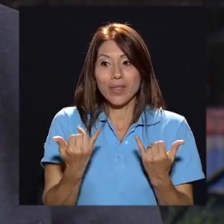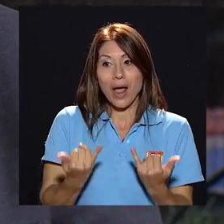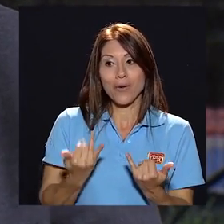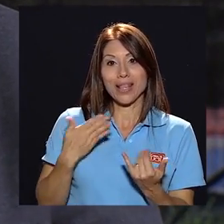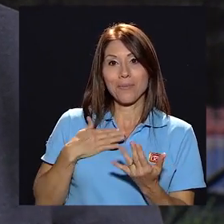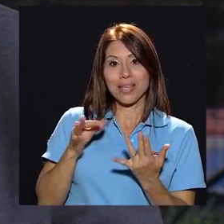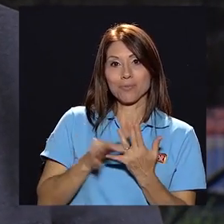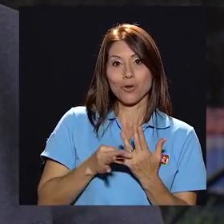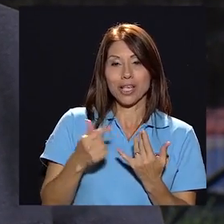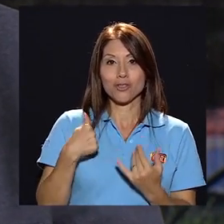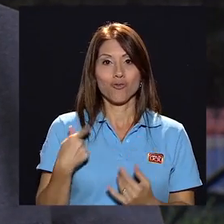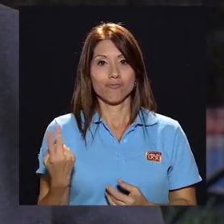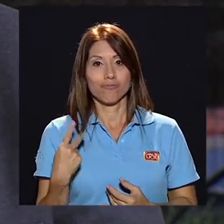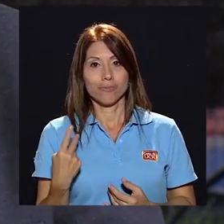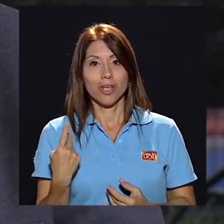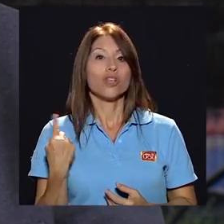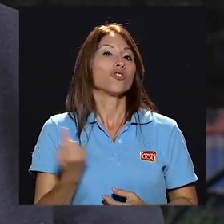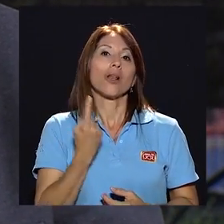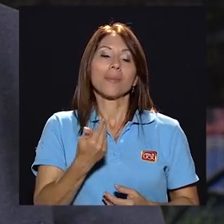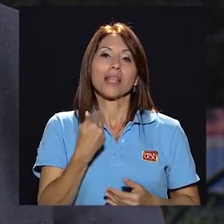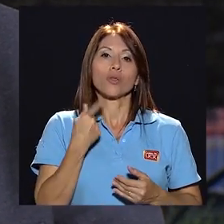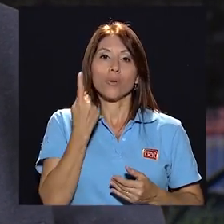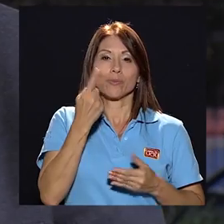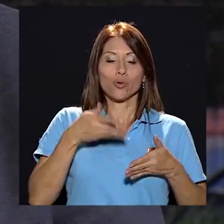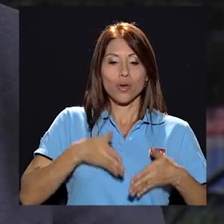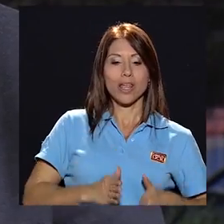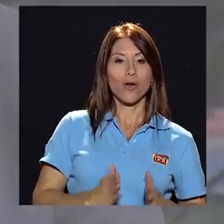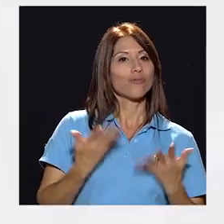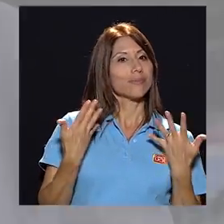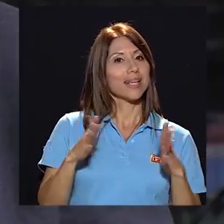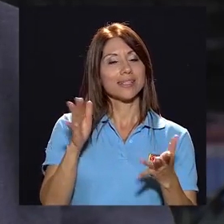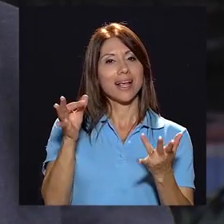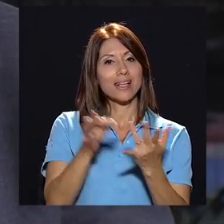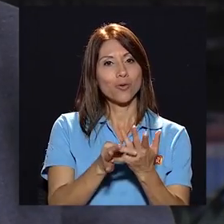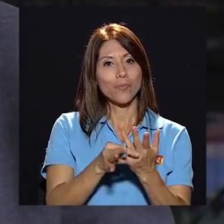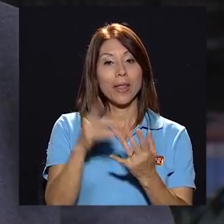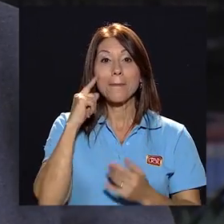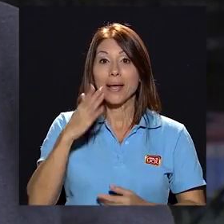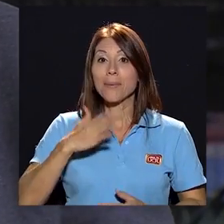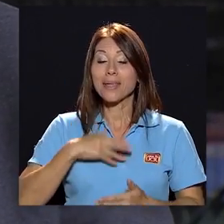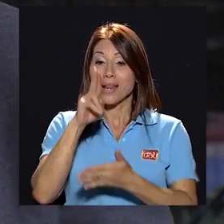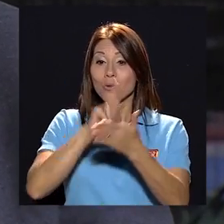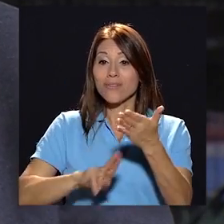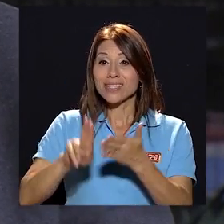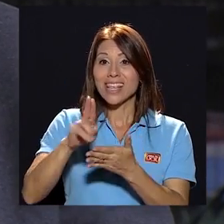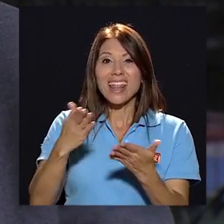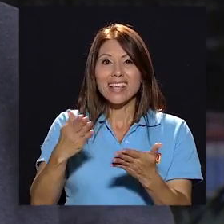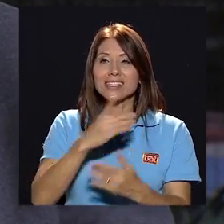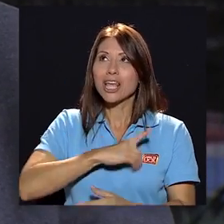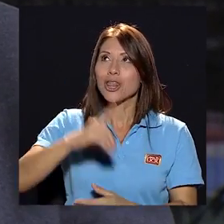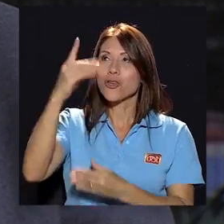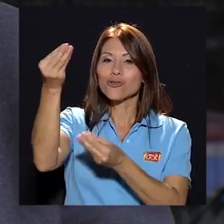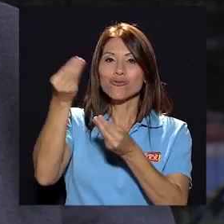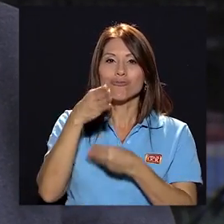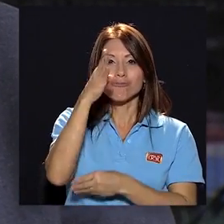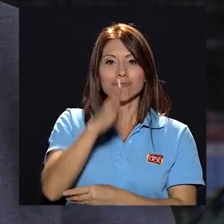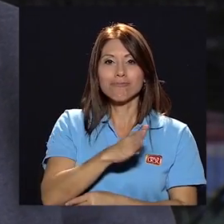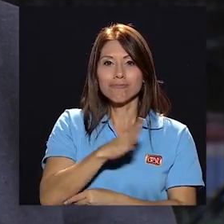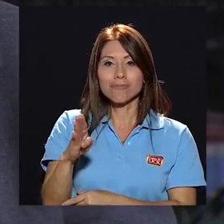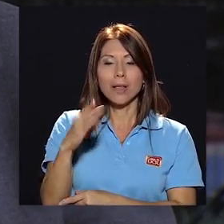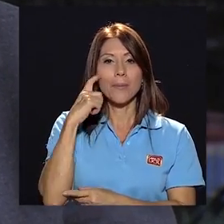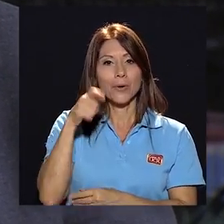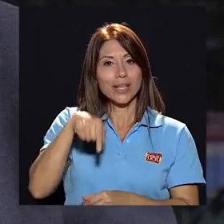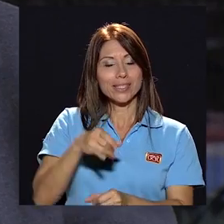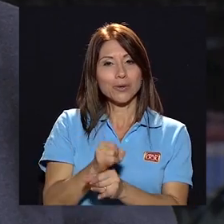ahorita somos mi esposa y yo solo tuvimos un hijo y ya se casó para mí la universidad es una bendición de Dios que Dios me puso en el camino